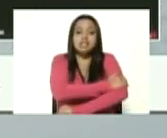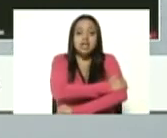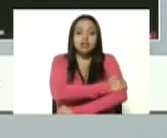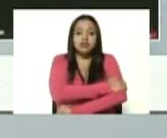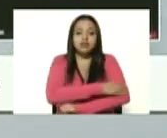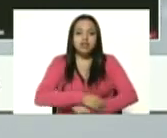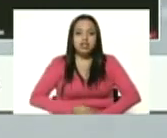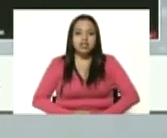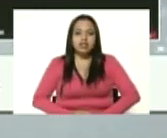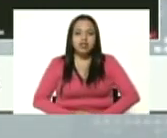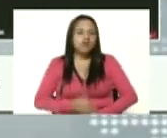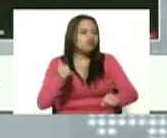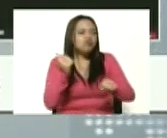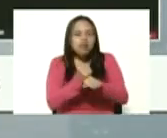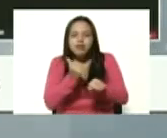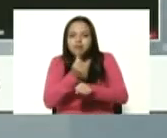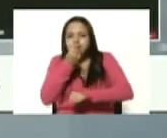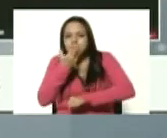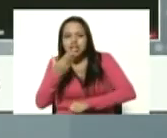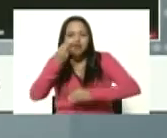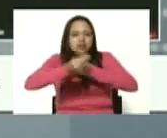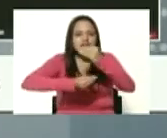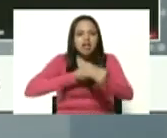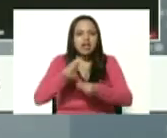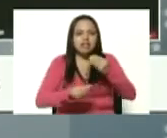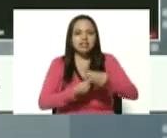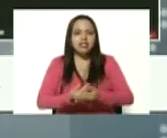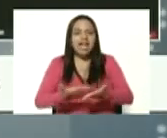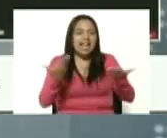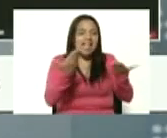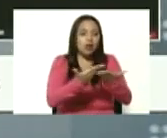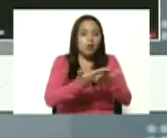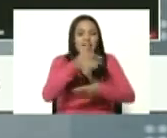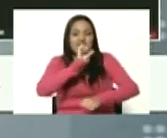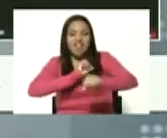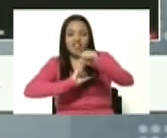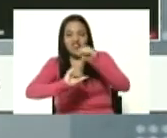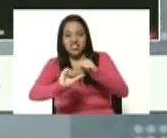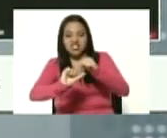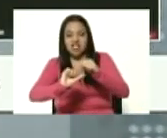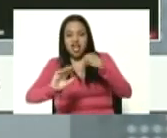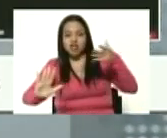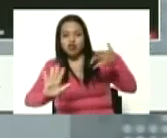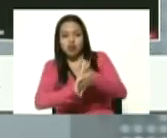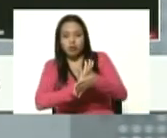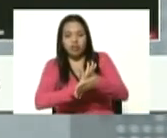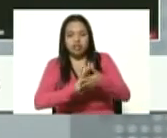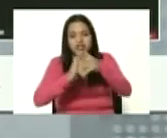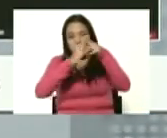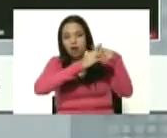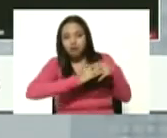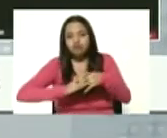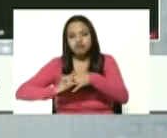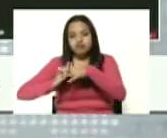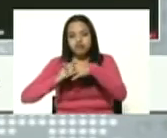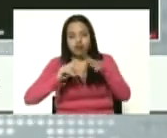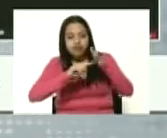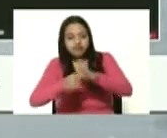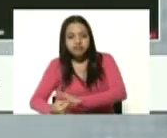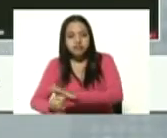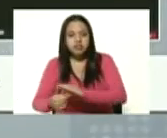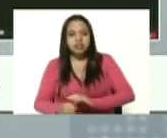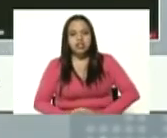creación hermosa Dios dado las escuelas antiimperialistas de la milicia nacional bolivariana en las